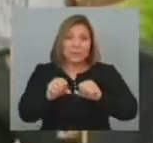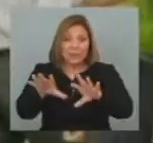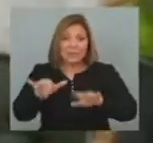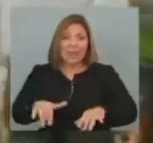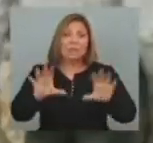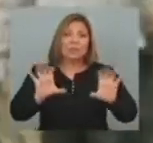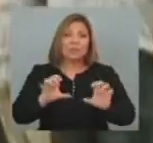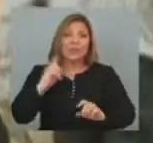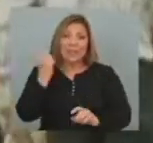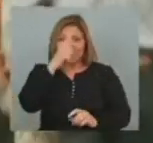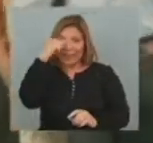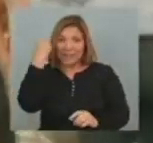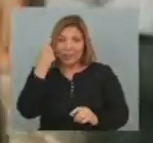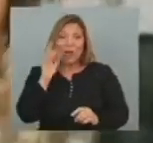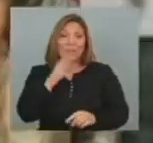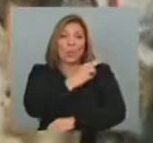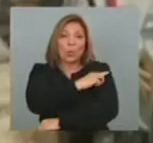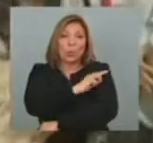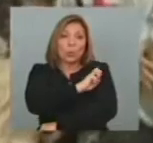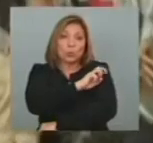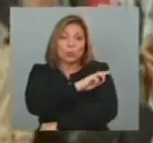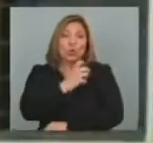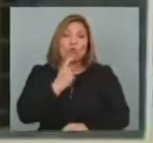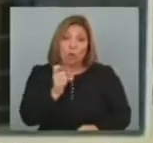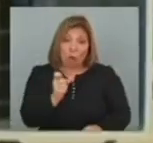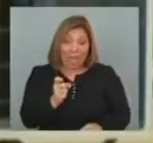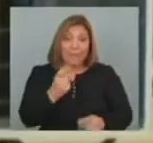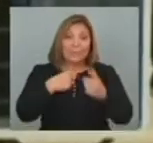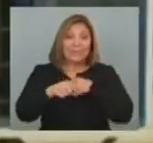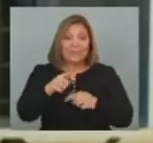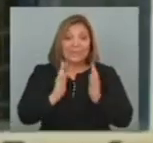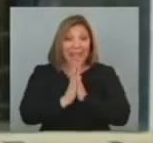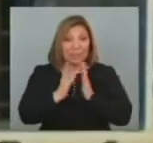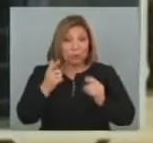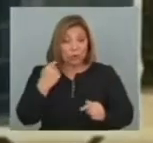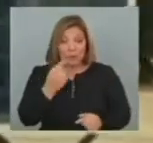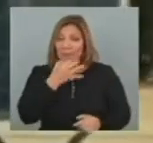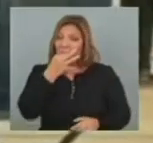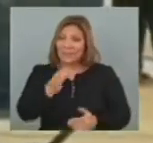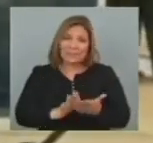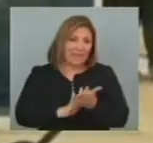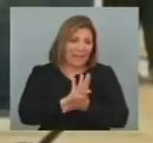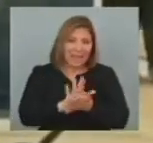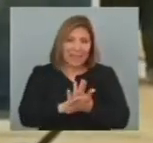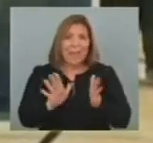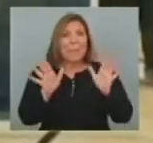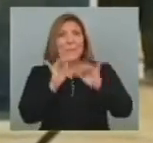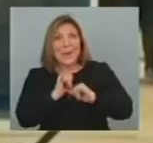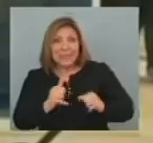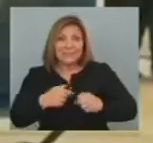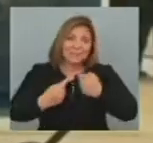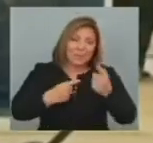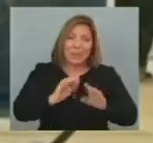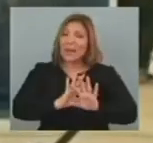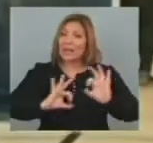funcionarios Del comité internacional De la Cruz Roja El jefe de estado Juan Manuel Santos Sin mencionar La posibilidad De un proceso de paz Con el grupo armado